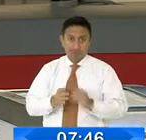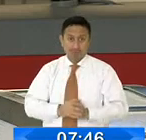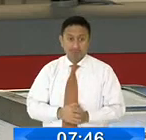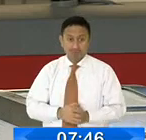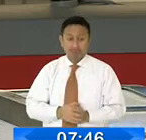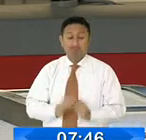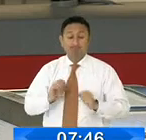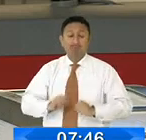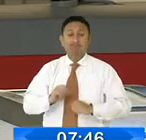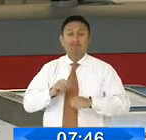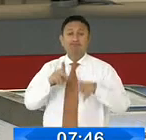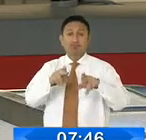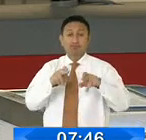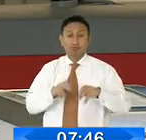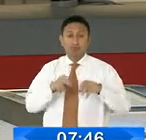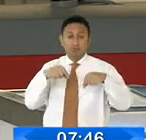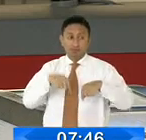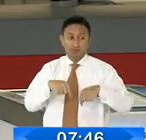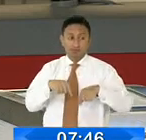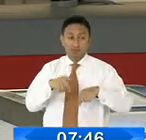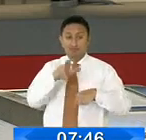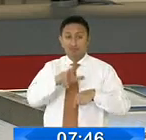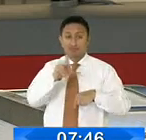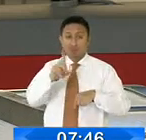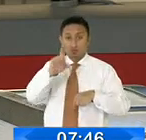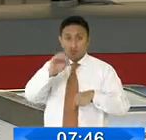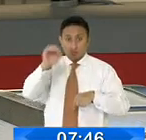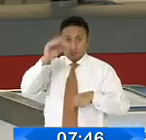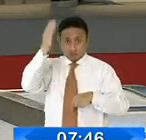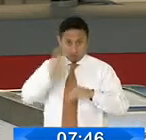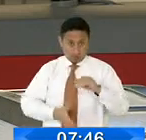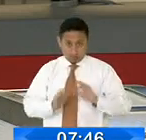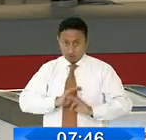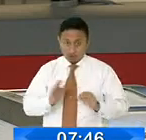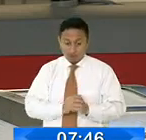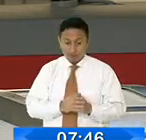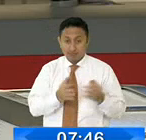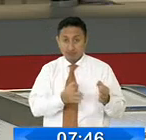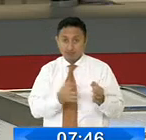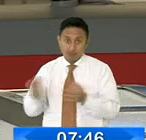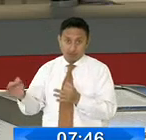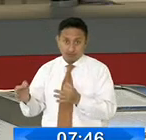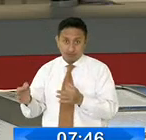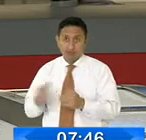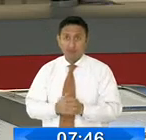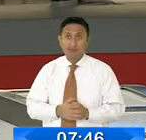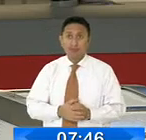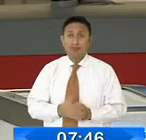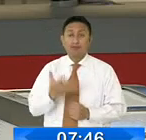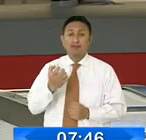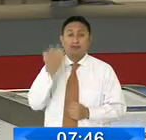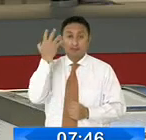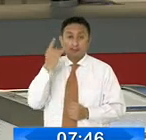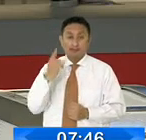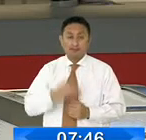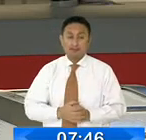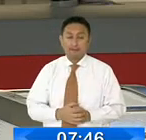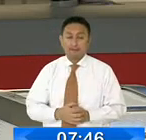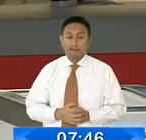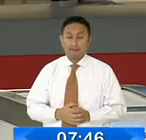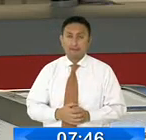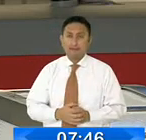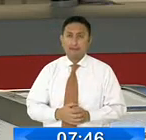que la vigencia de los salvoconductos que educaban este día 31 de octubre se extiende, escuchen por favor, 15 días más.